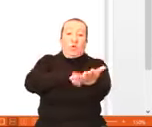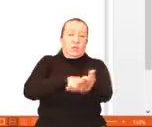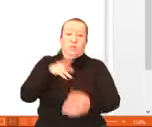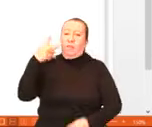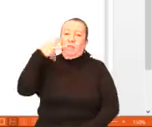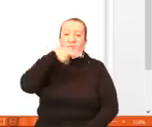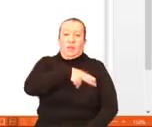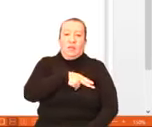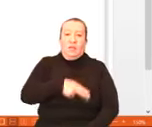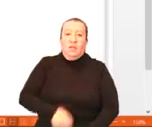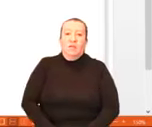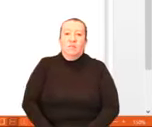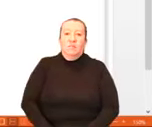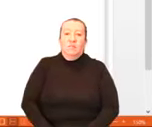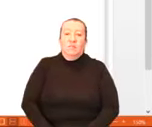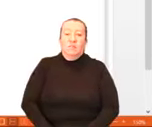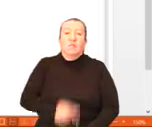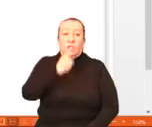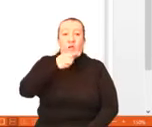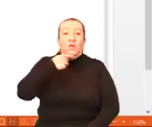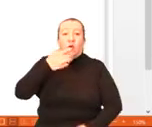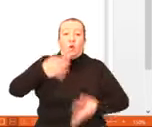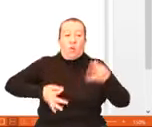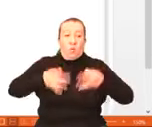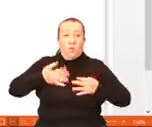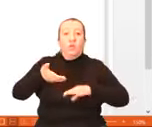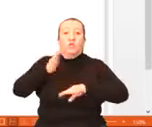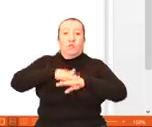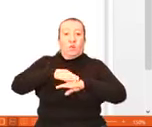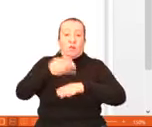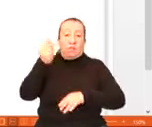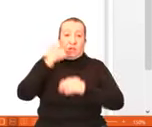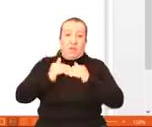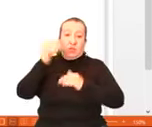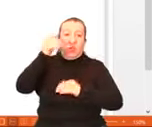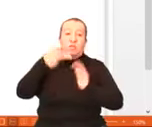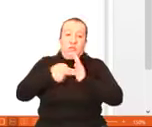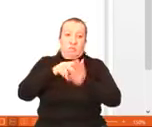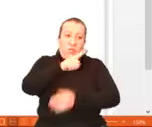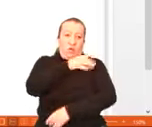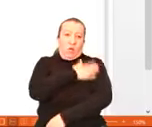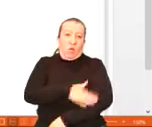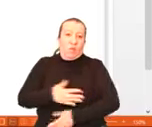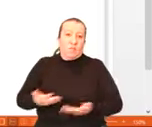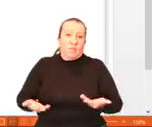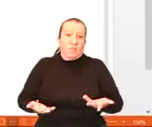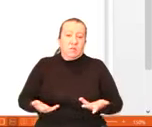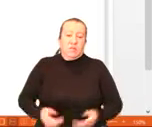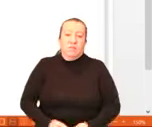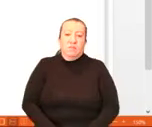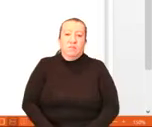Si no vayan a poner por los juicios sobreprecio. Si no son cómplices, ¿no? Por si acaso.